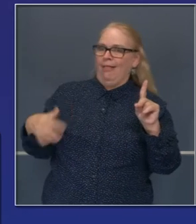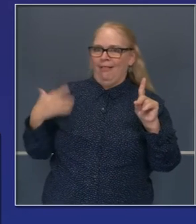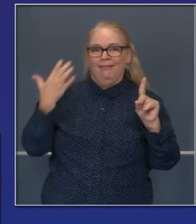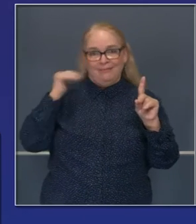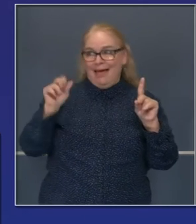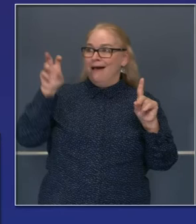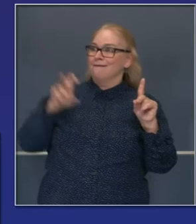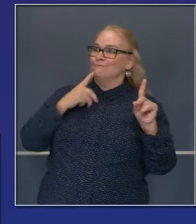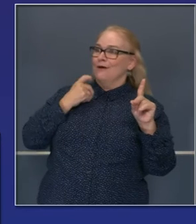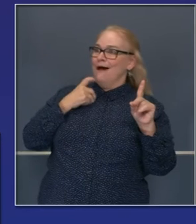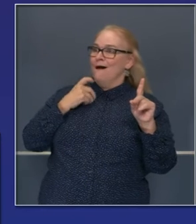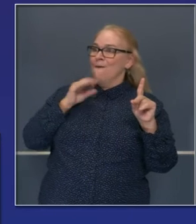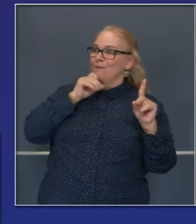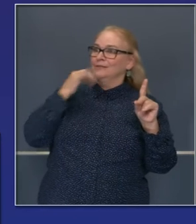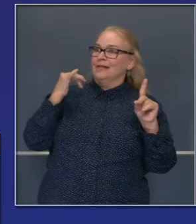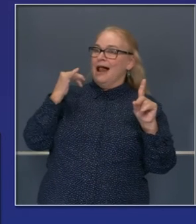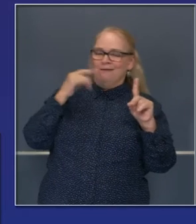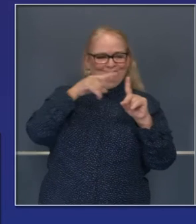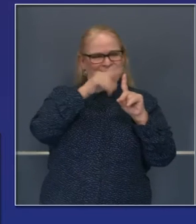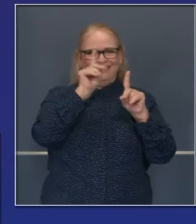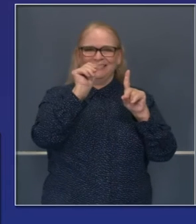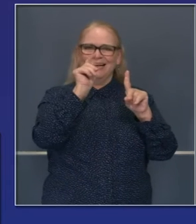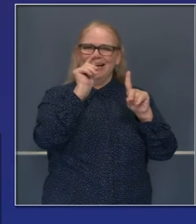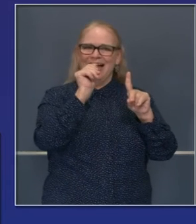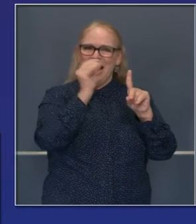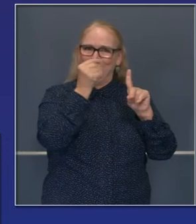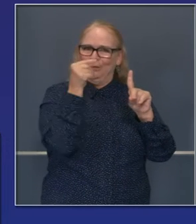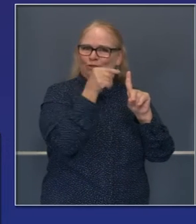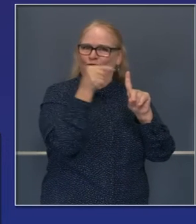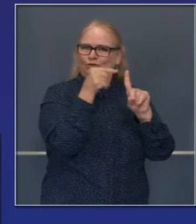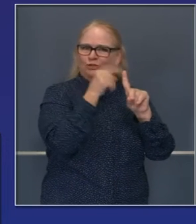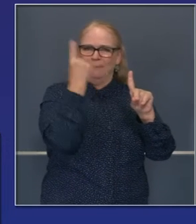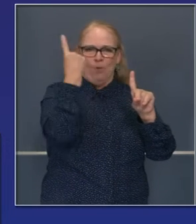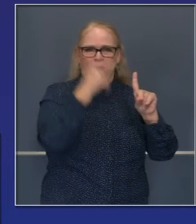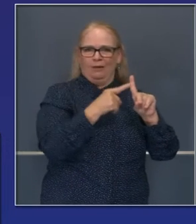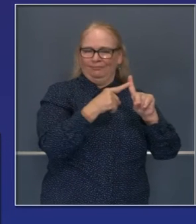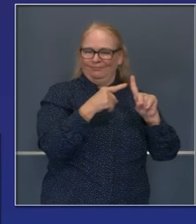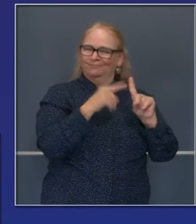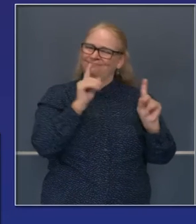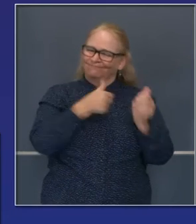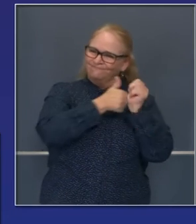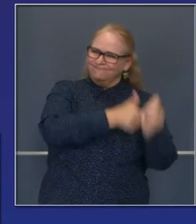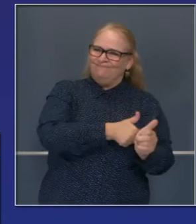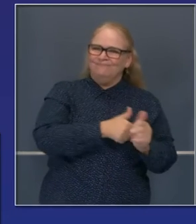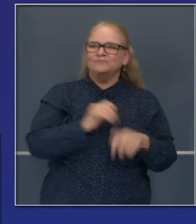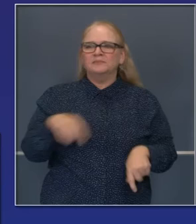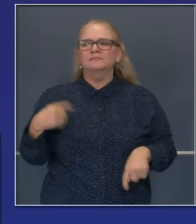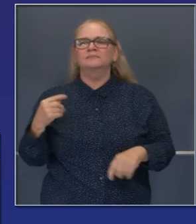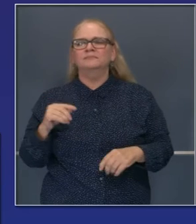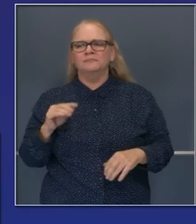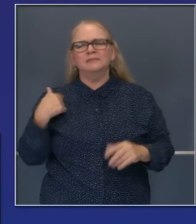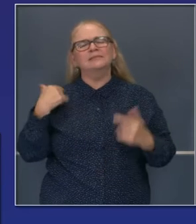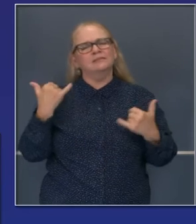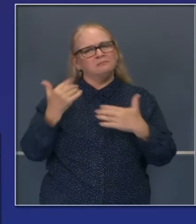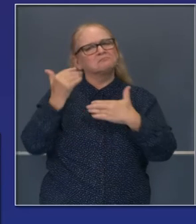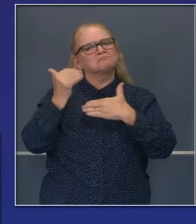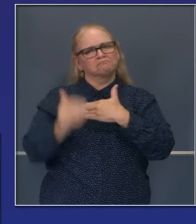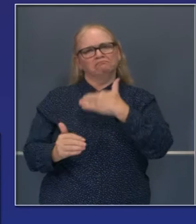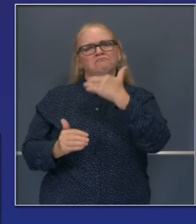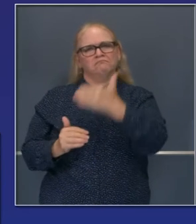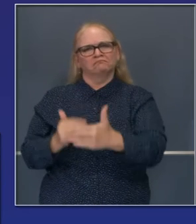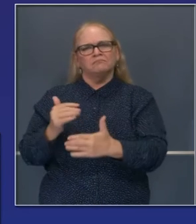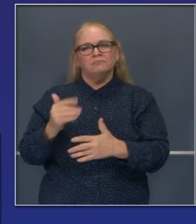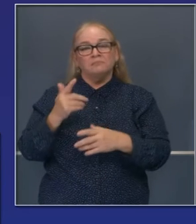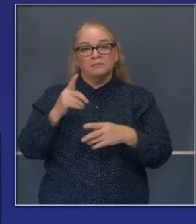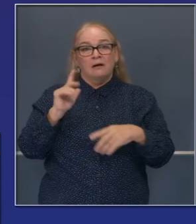es recopilada en base a índices de positividad y la infraestructura que creamos. Así que logramos